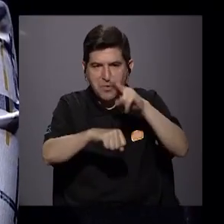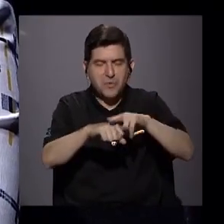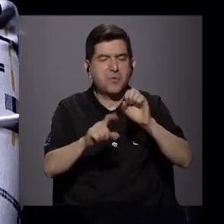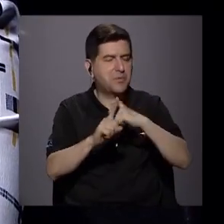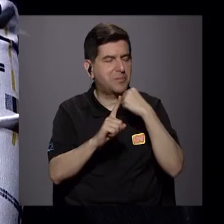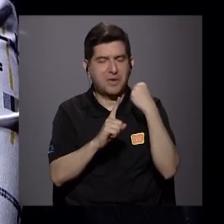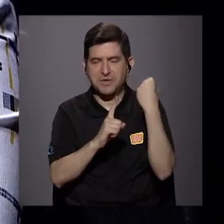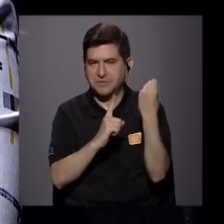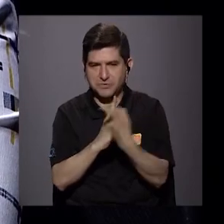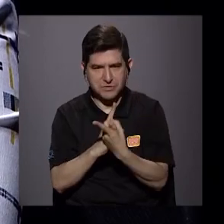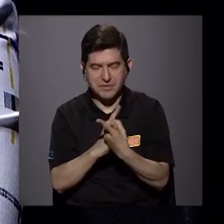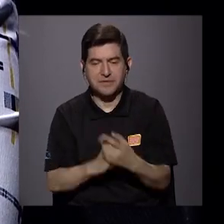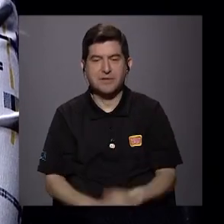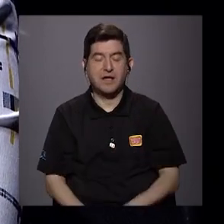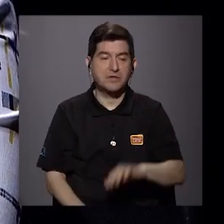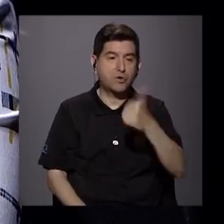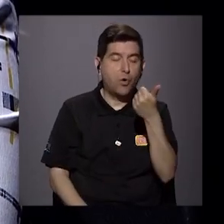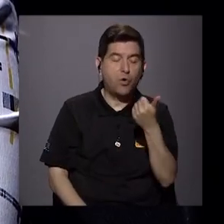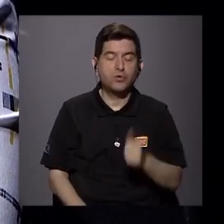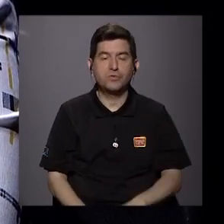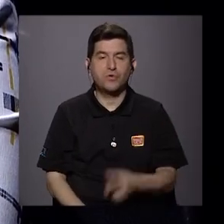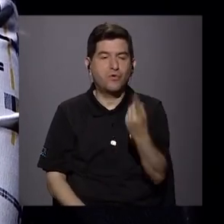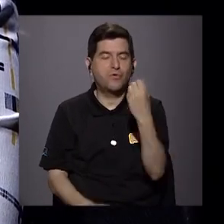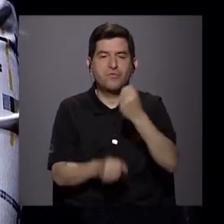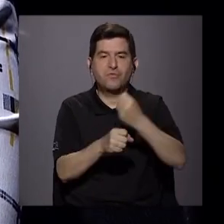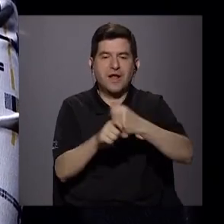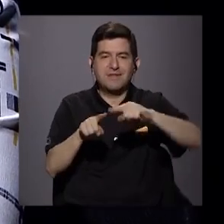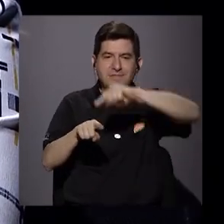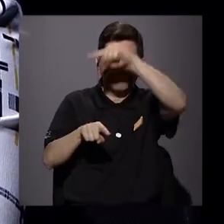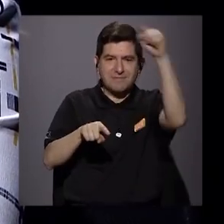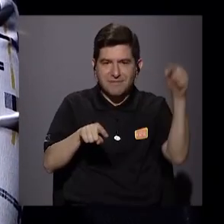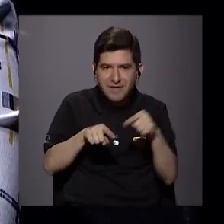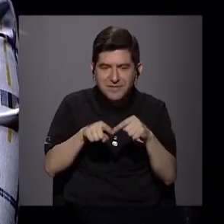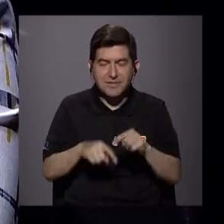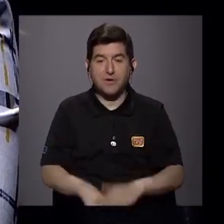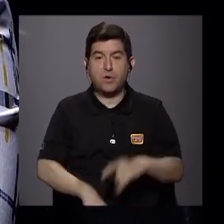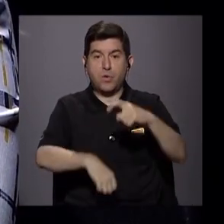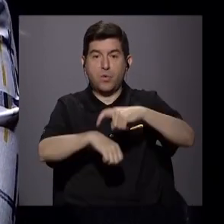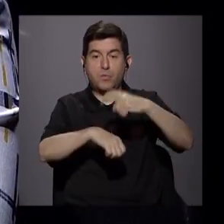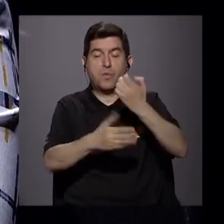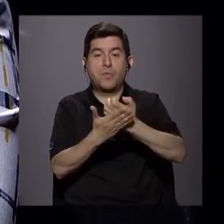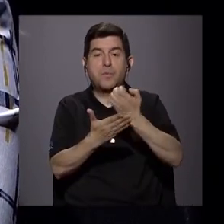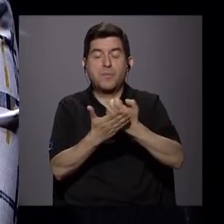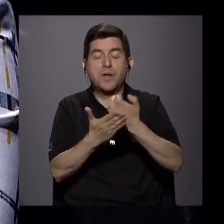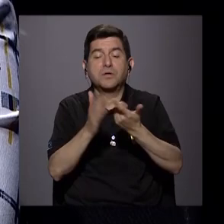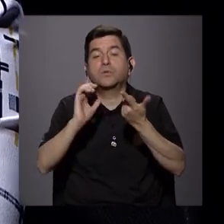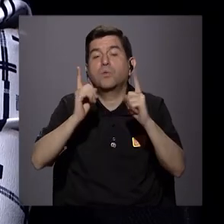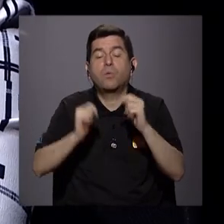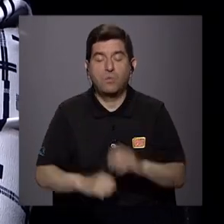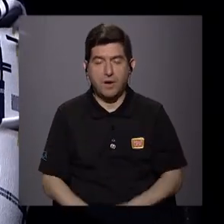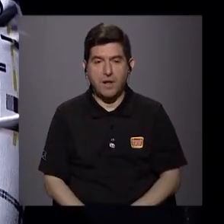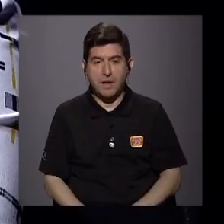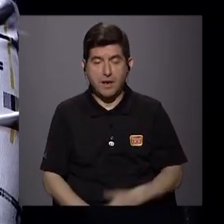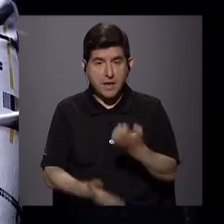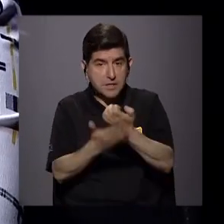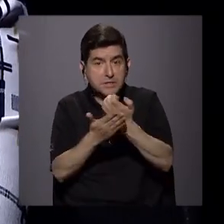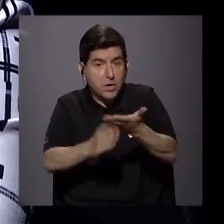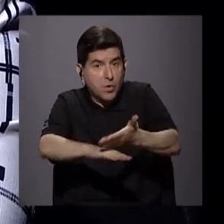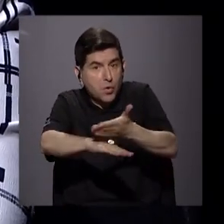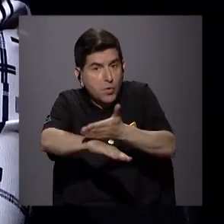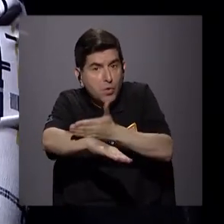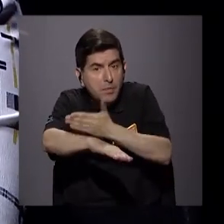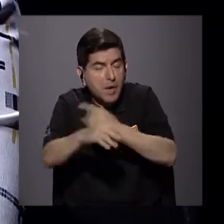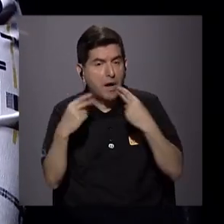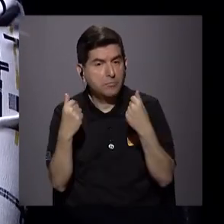en todas las sociedades. Hay un desempleo cíclico que tiene que ver con cuál es el momento económico de la economía, cuando la economía crece